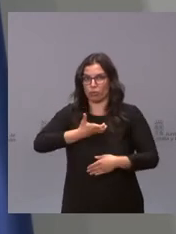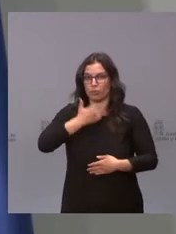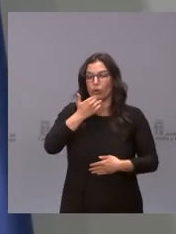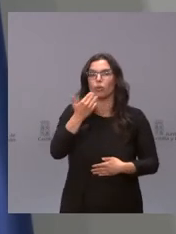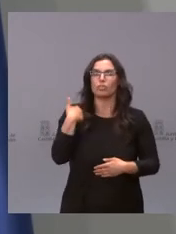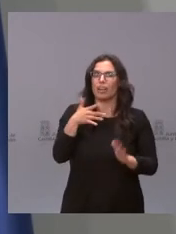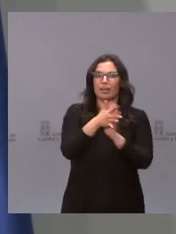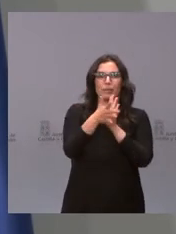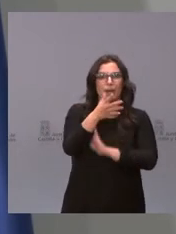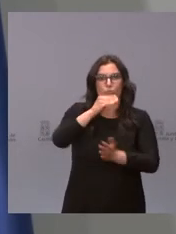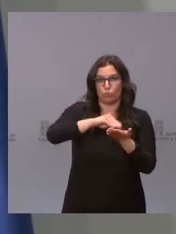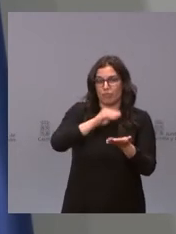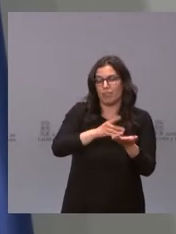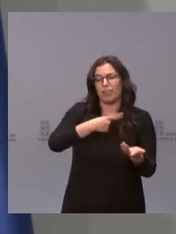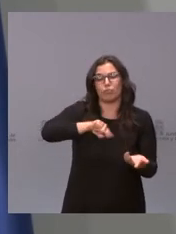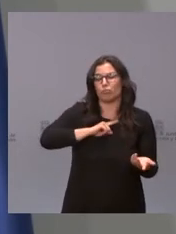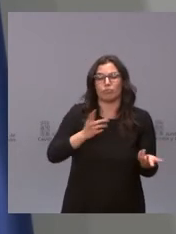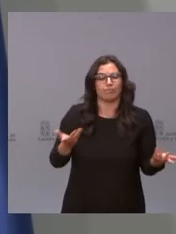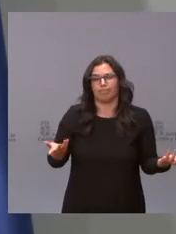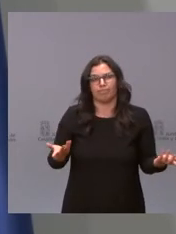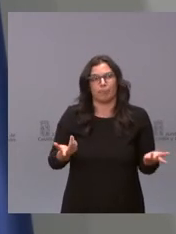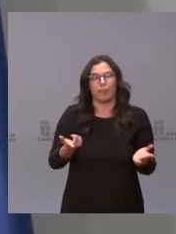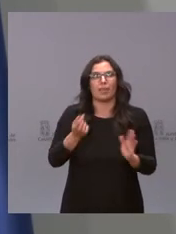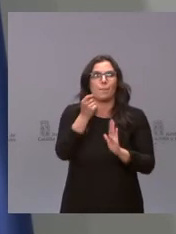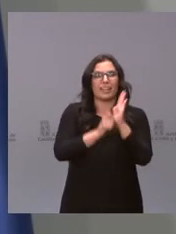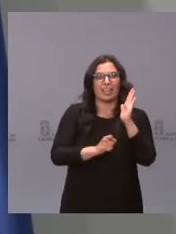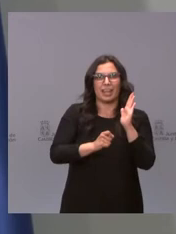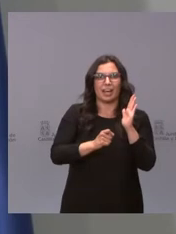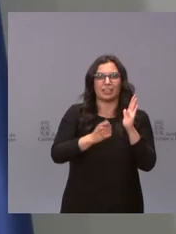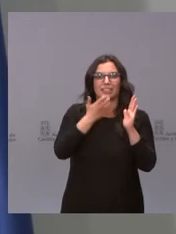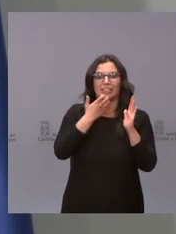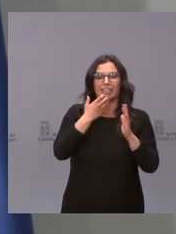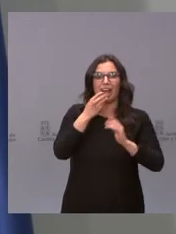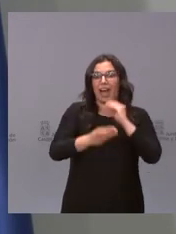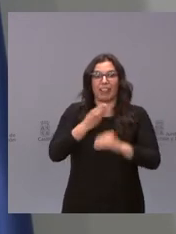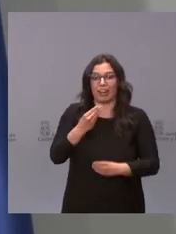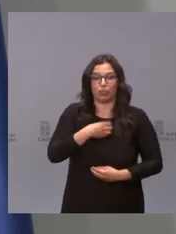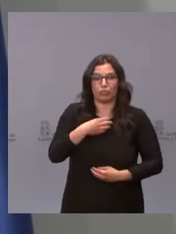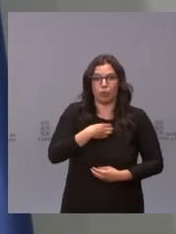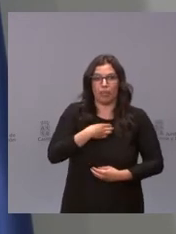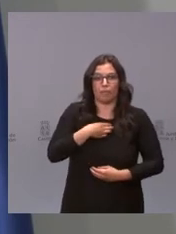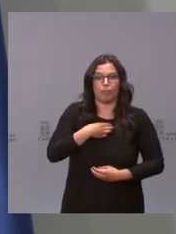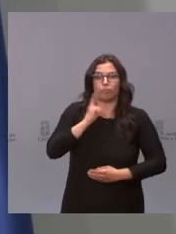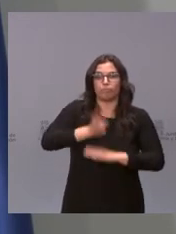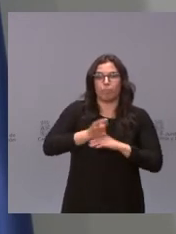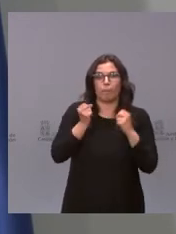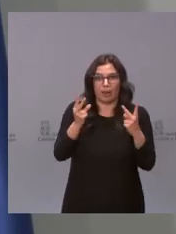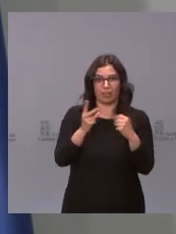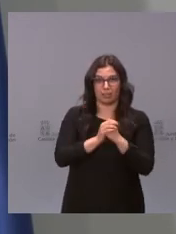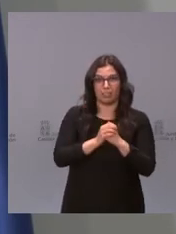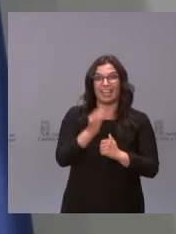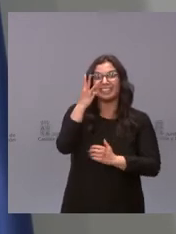no nos gusta tomar medidas que no se pueden llevar a cabo y 3.000 municipios son